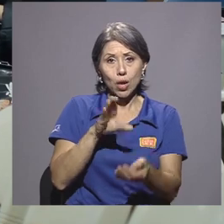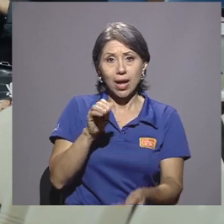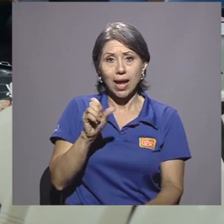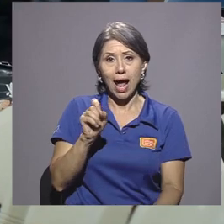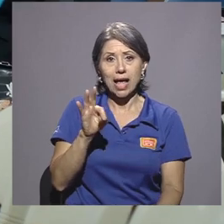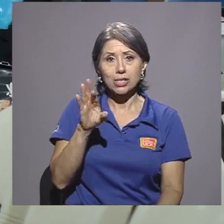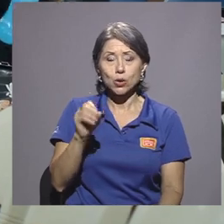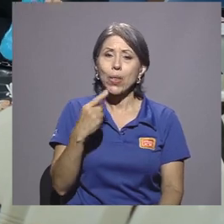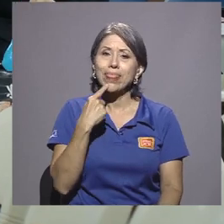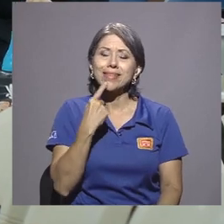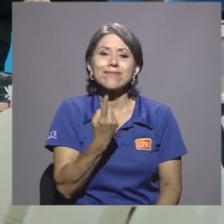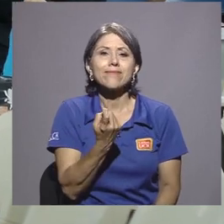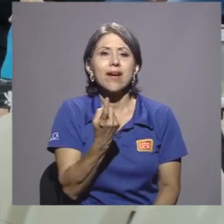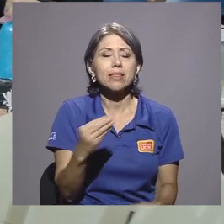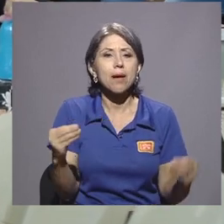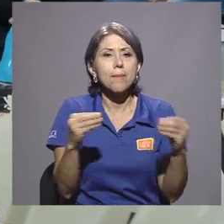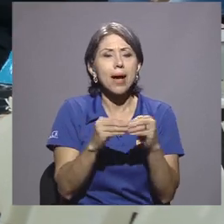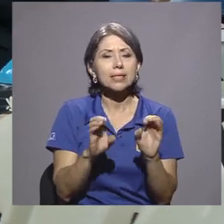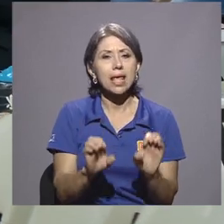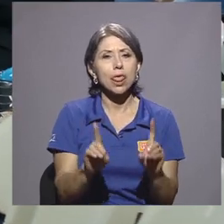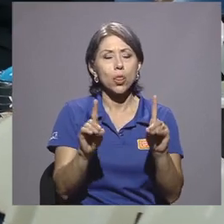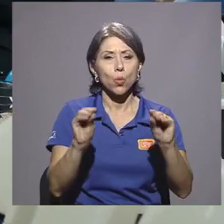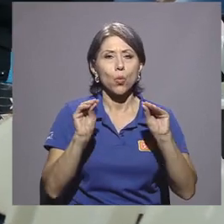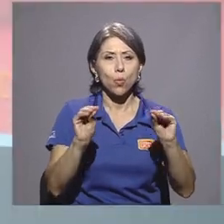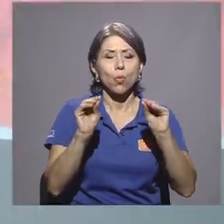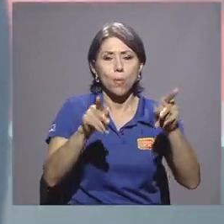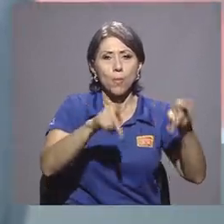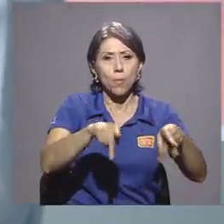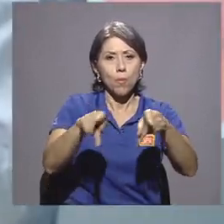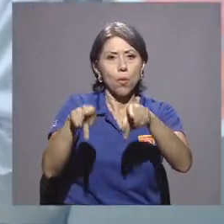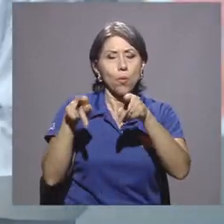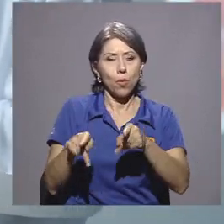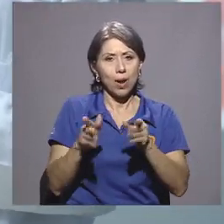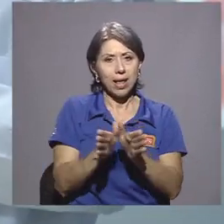Castro, hace falta más educación para la población.